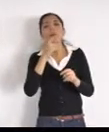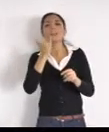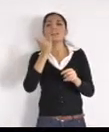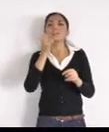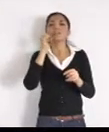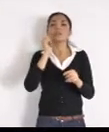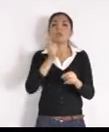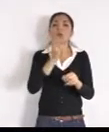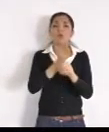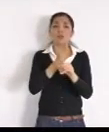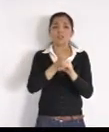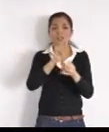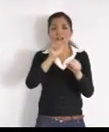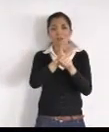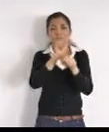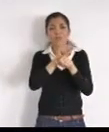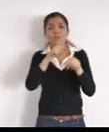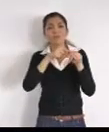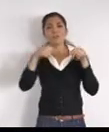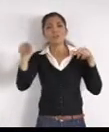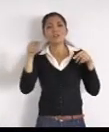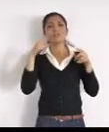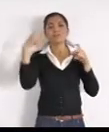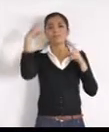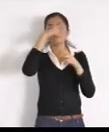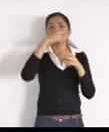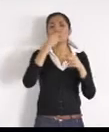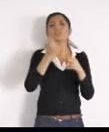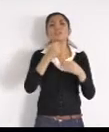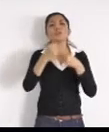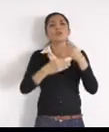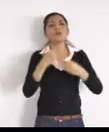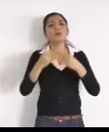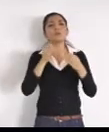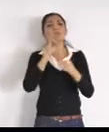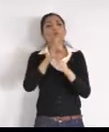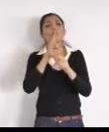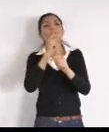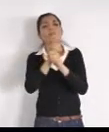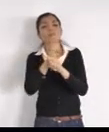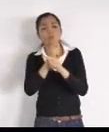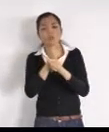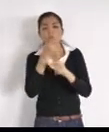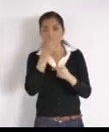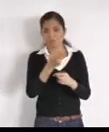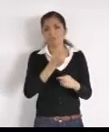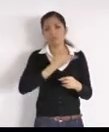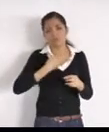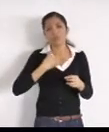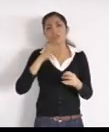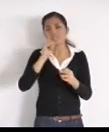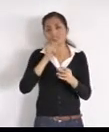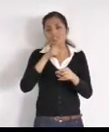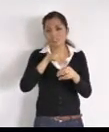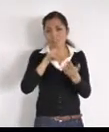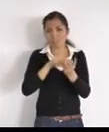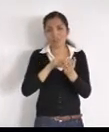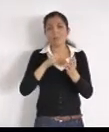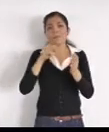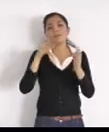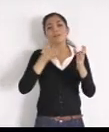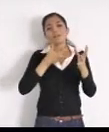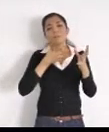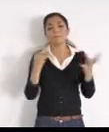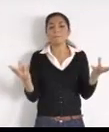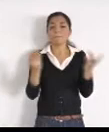transporte, estamos recopilándolos, y llevándonos, como una gestión, integral, ante la Secretaría de Movilidad, checo el tema, que me comentas,